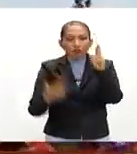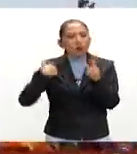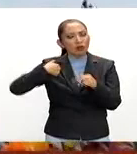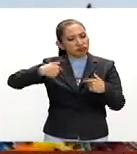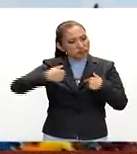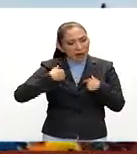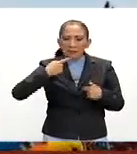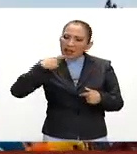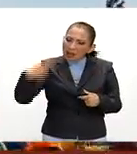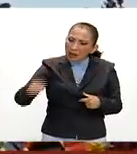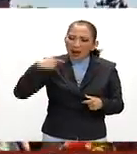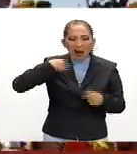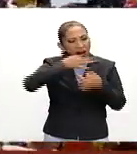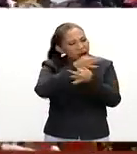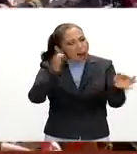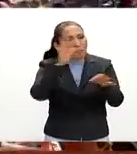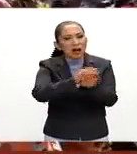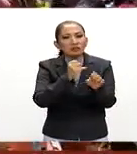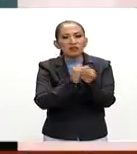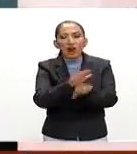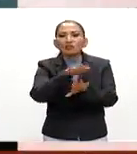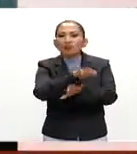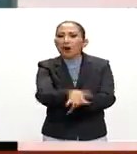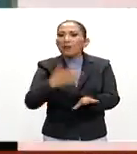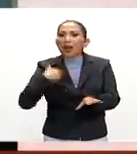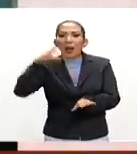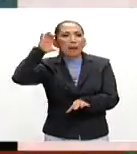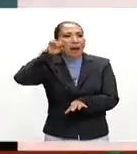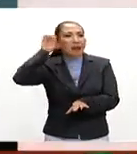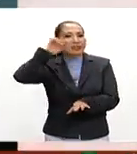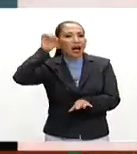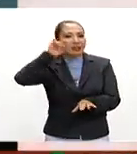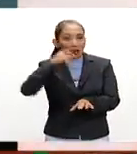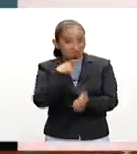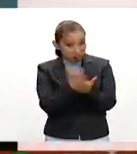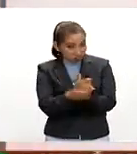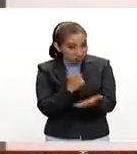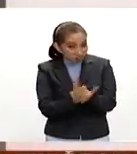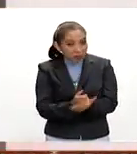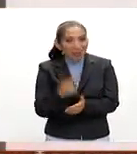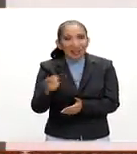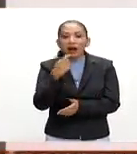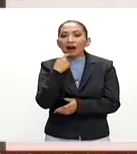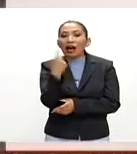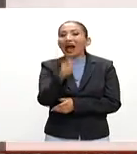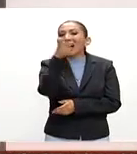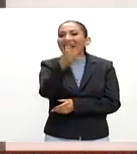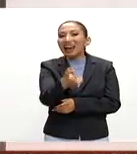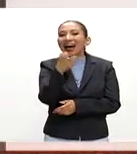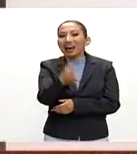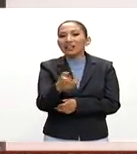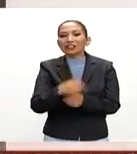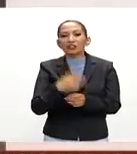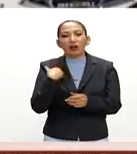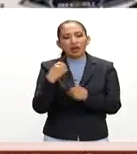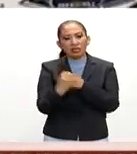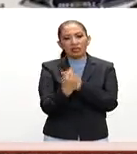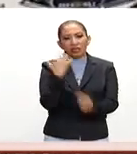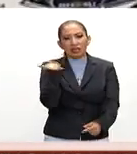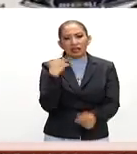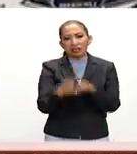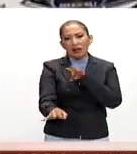para demandar que se difunda más información acerca de los payasos amenazantes denunciaron que este fenómeno los ha afectado